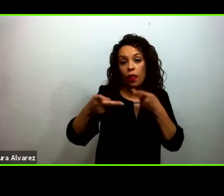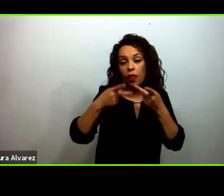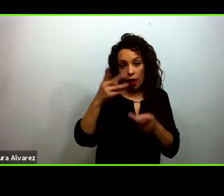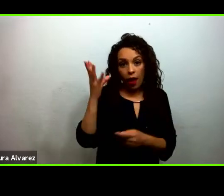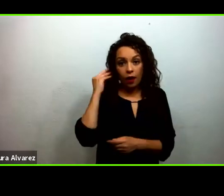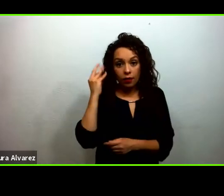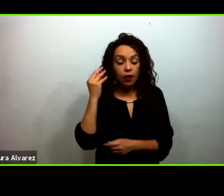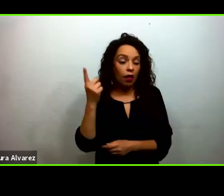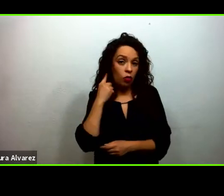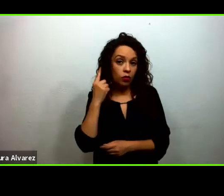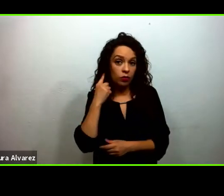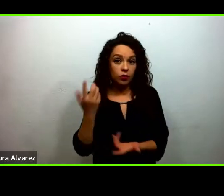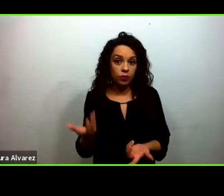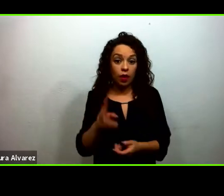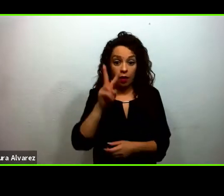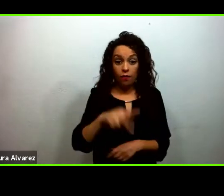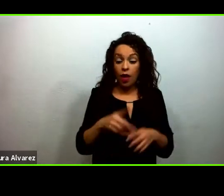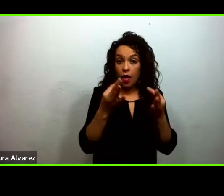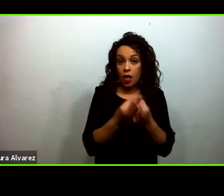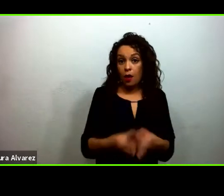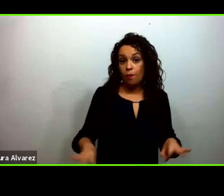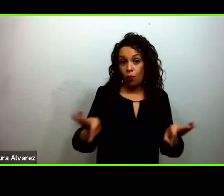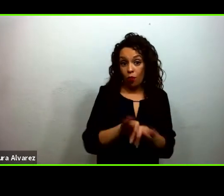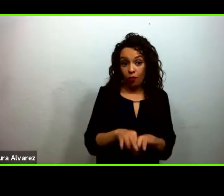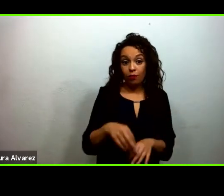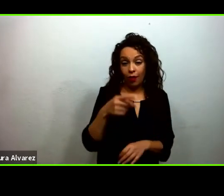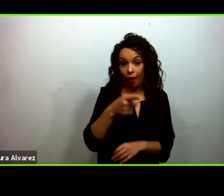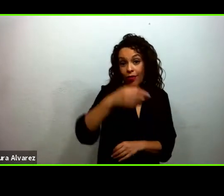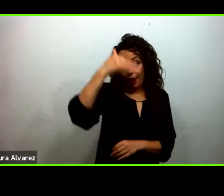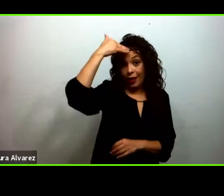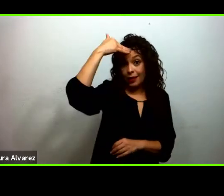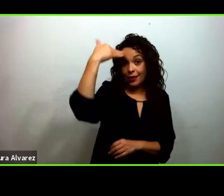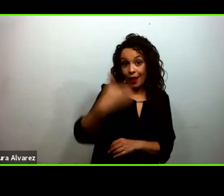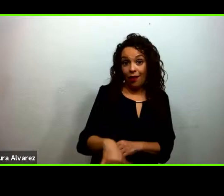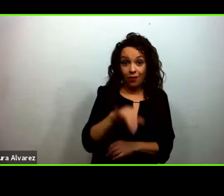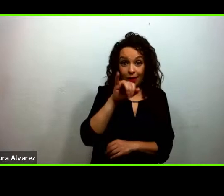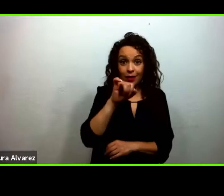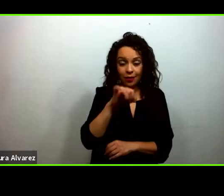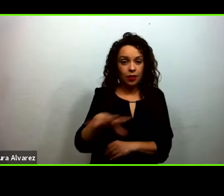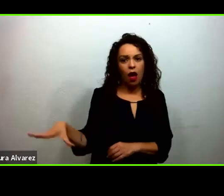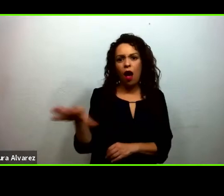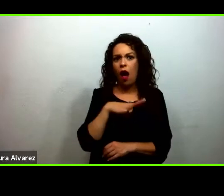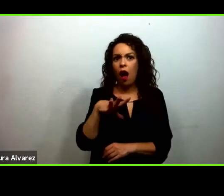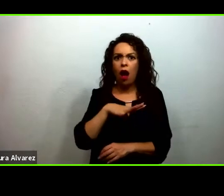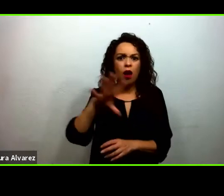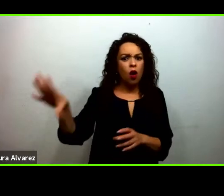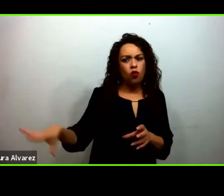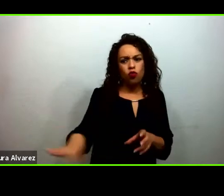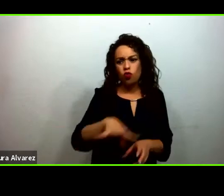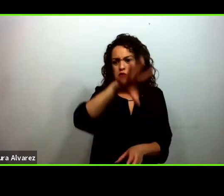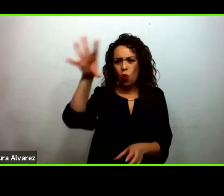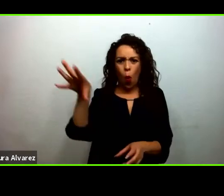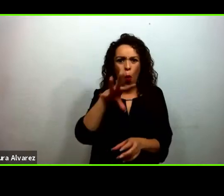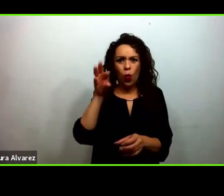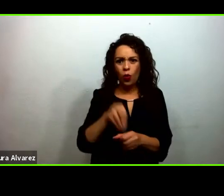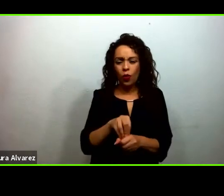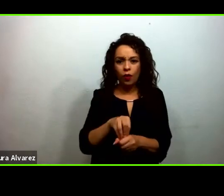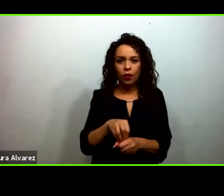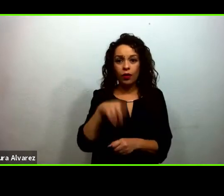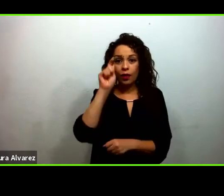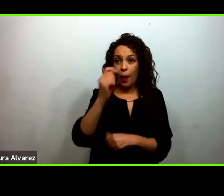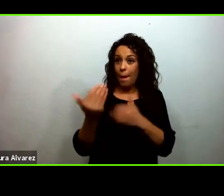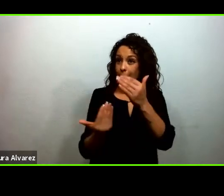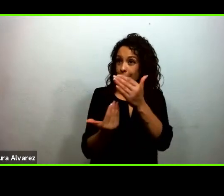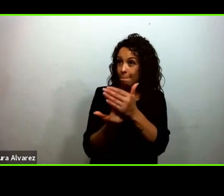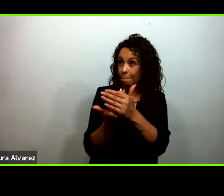es importante es saber que tuvimos todo tal cual toda la mañana desde las